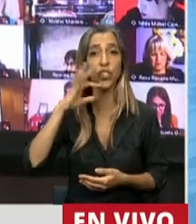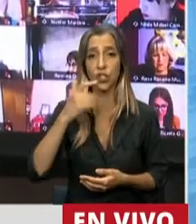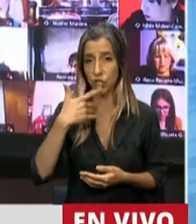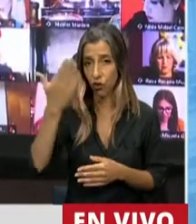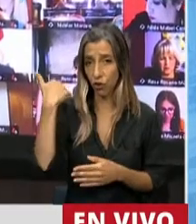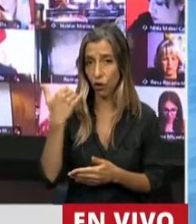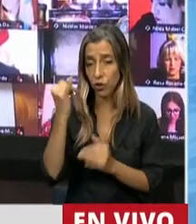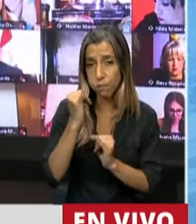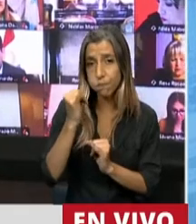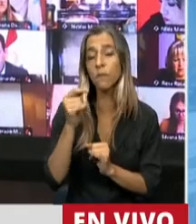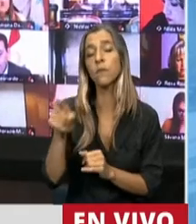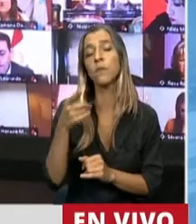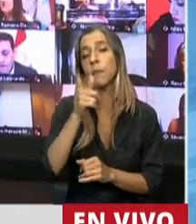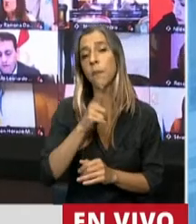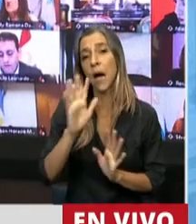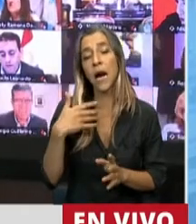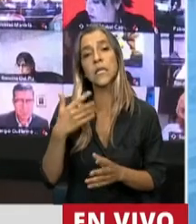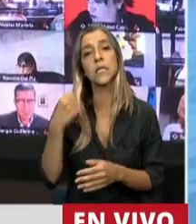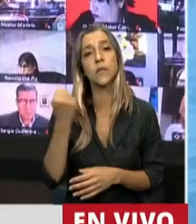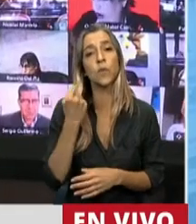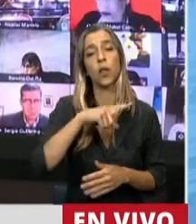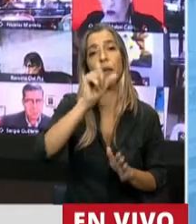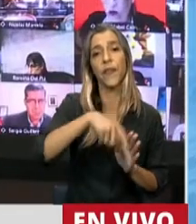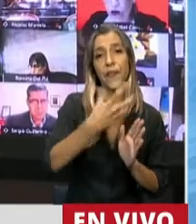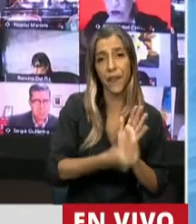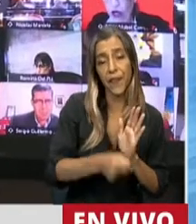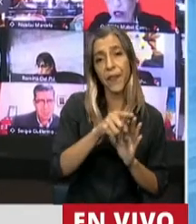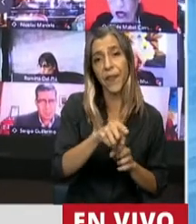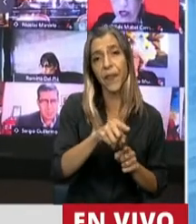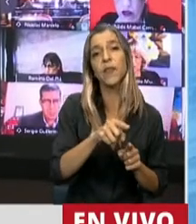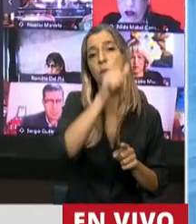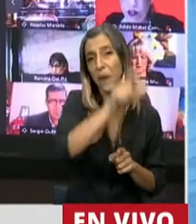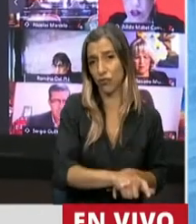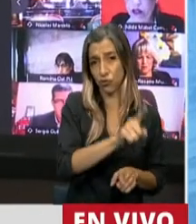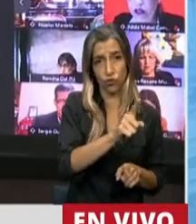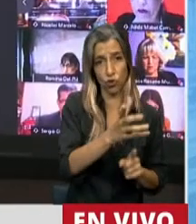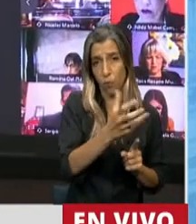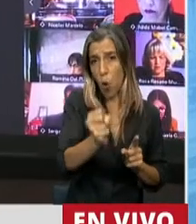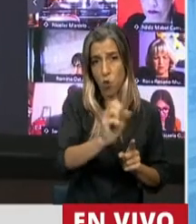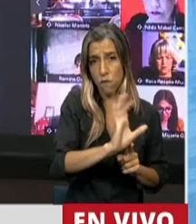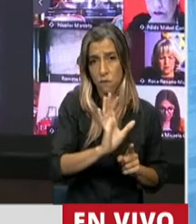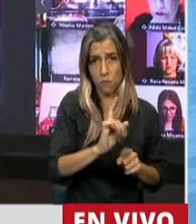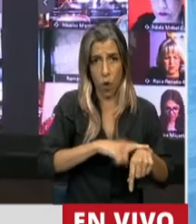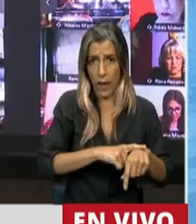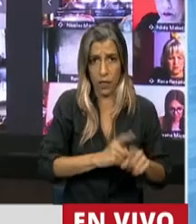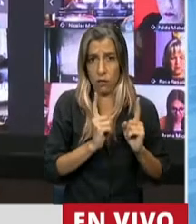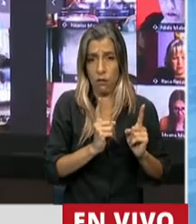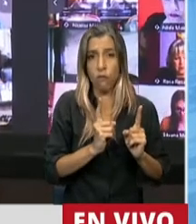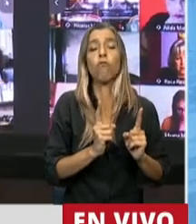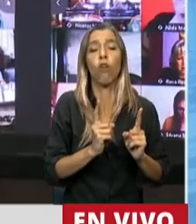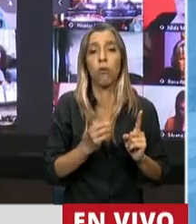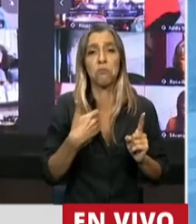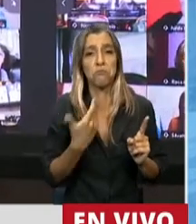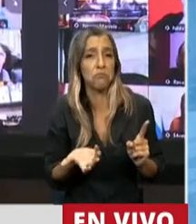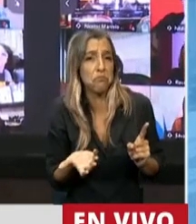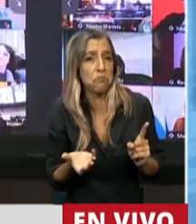medida que el débito en la tarjeta al titular de la misma es en forma inmediata, no veo